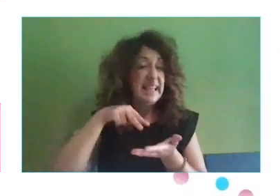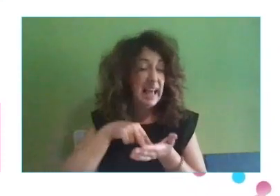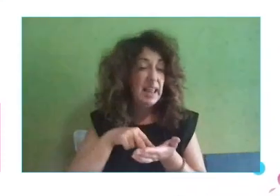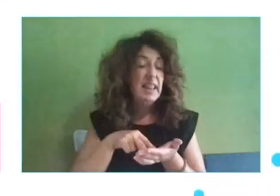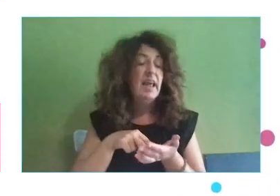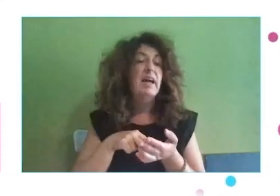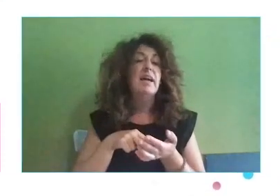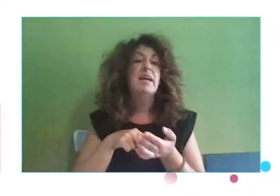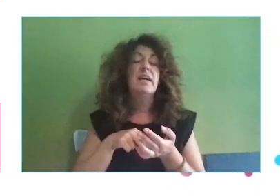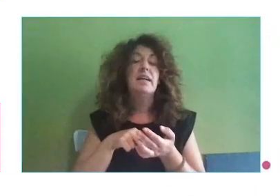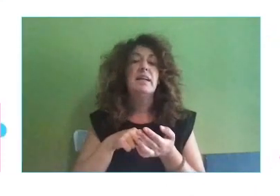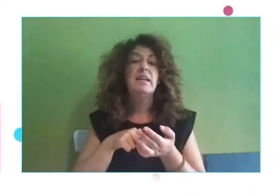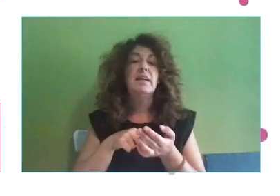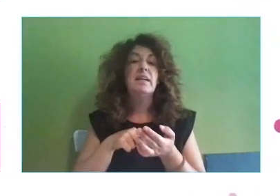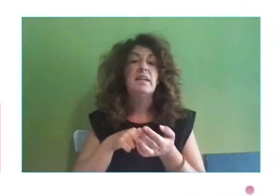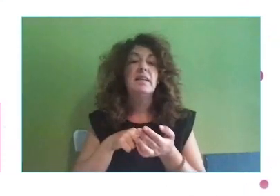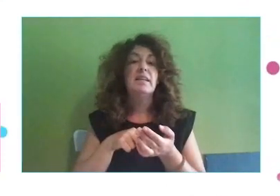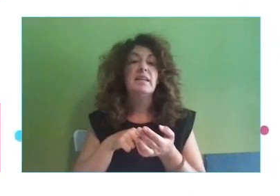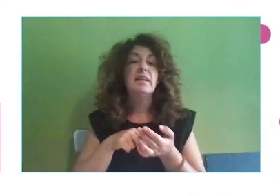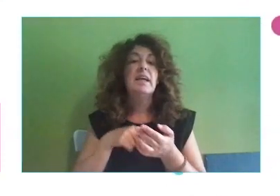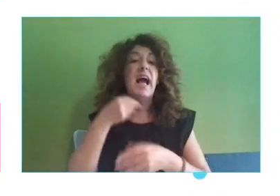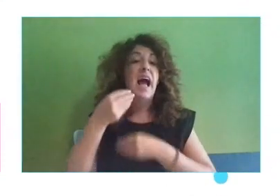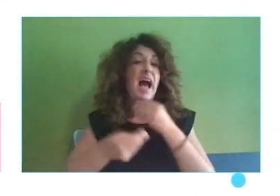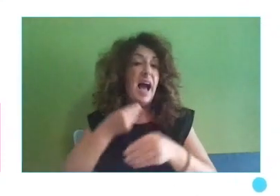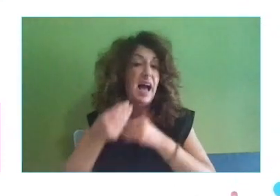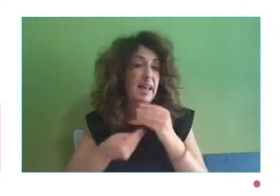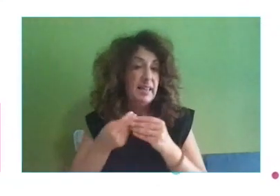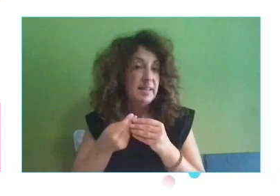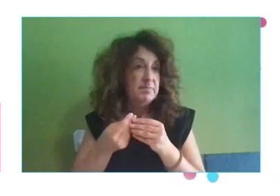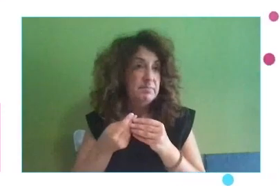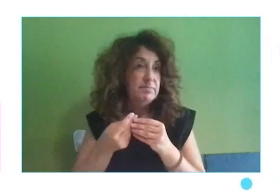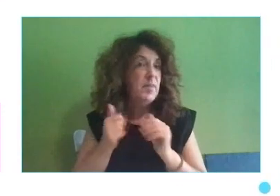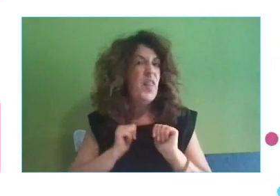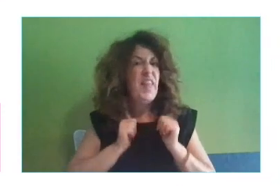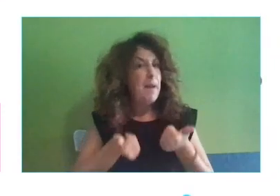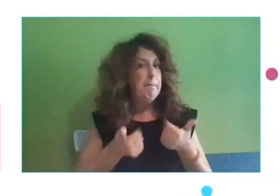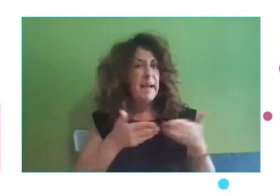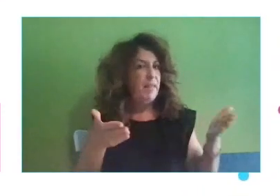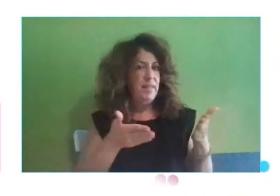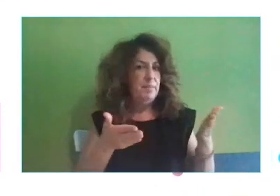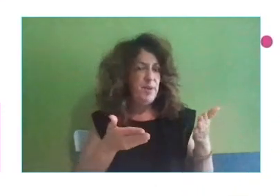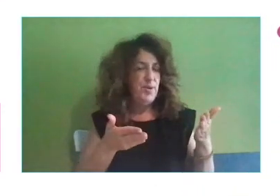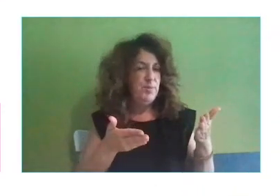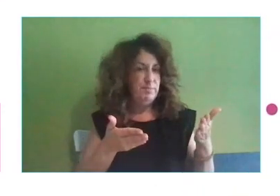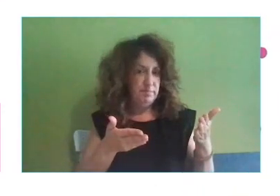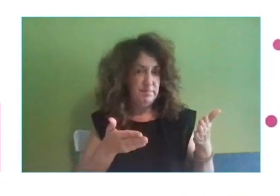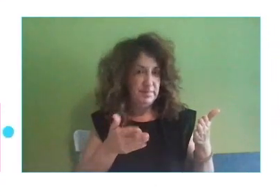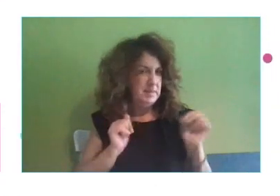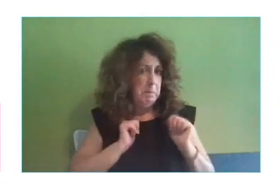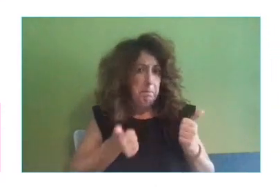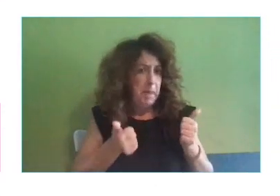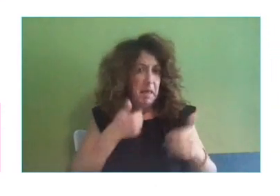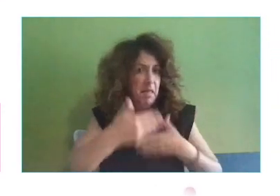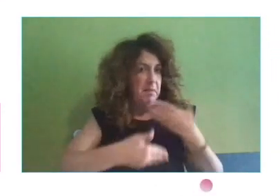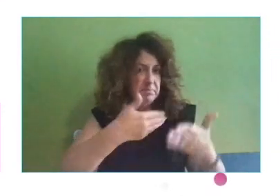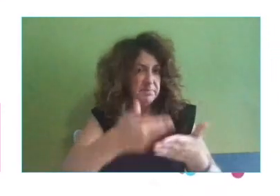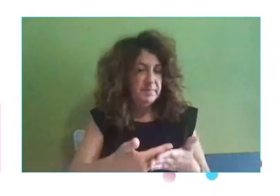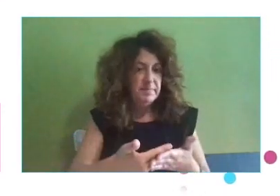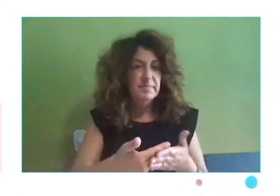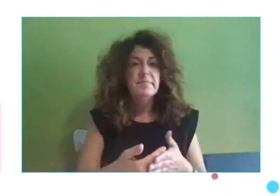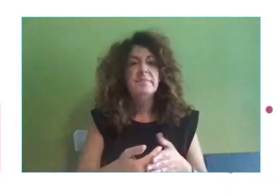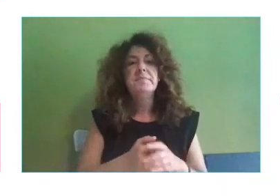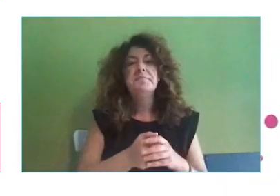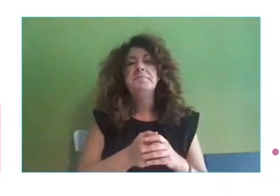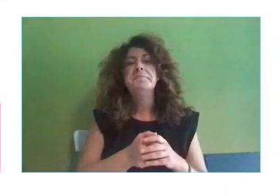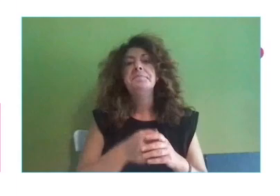hacerlo de partida. No tienes ningún lastre por detrás y ya puedes empezar. Tienes esa imagen de